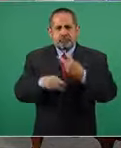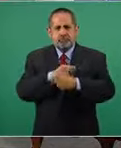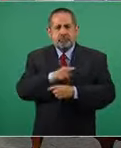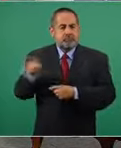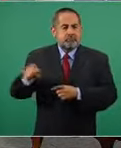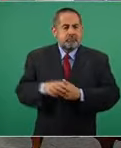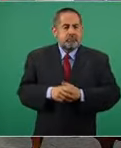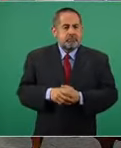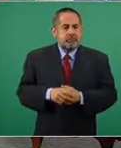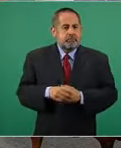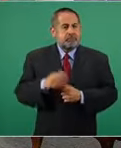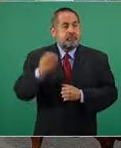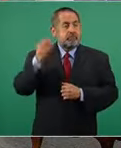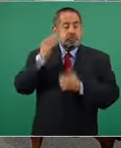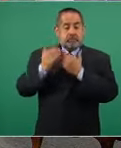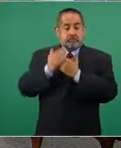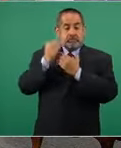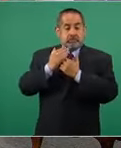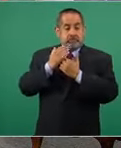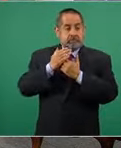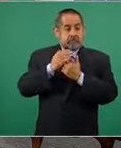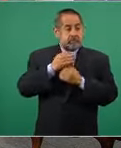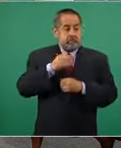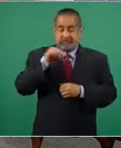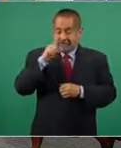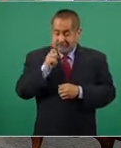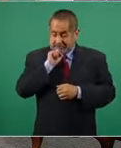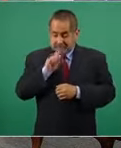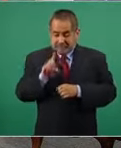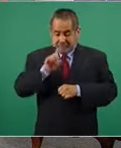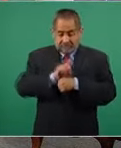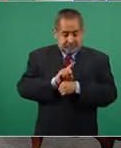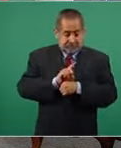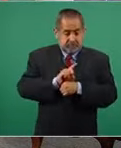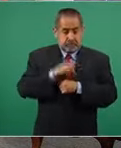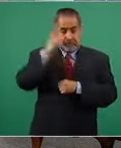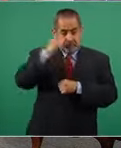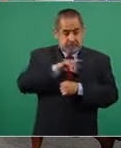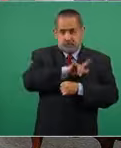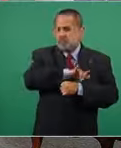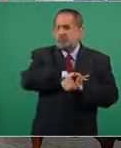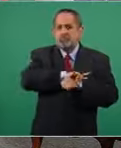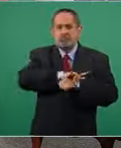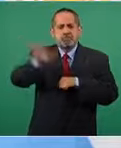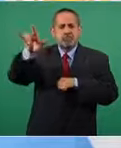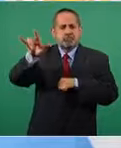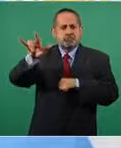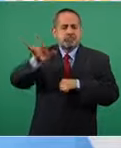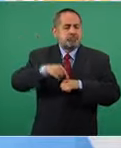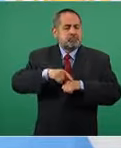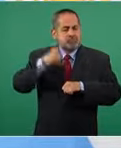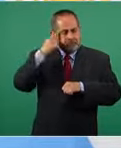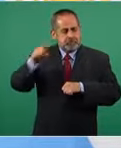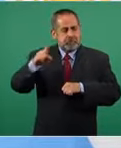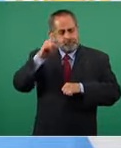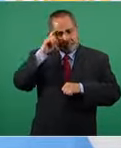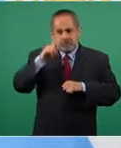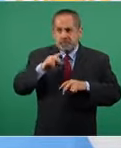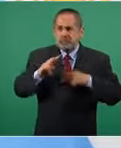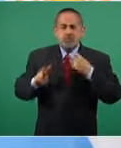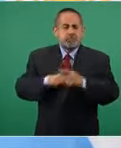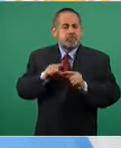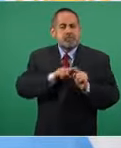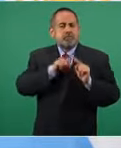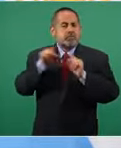Esto fue en la mañana y en la noche de ese día estaba saliendo el doctor Hugo López-Gatell